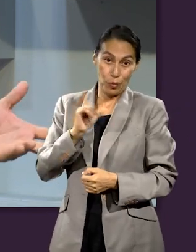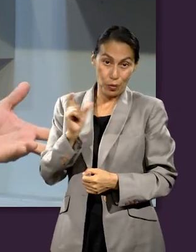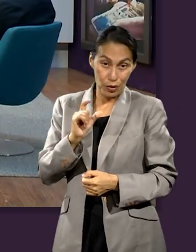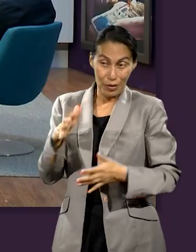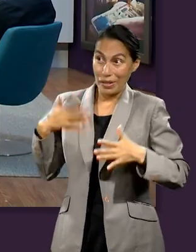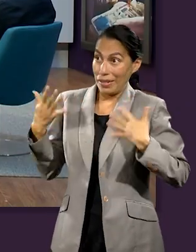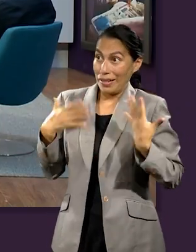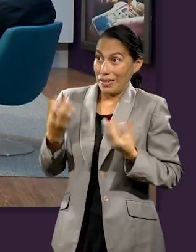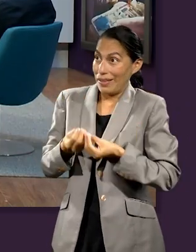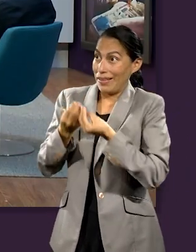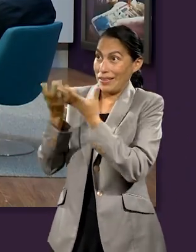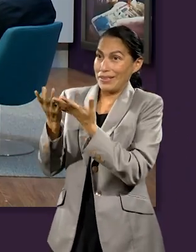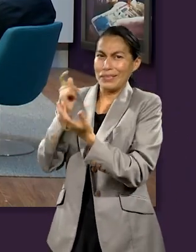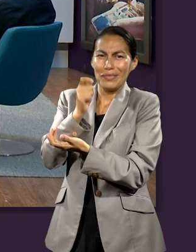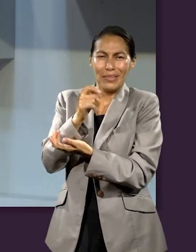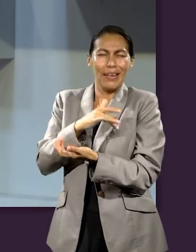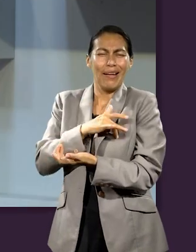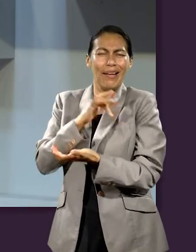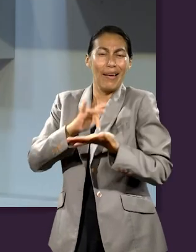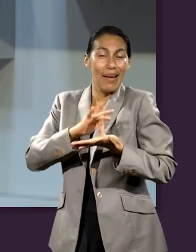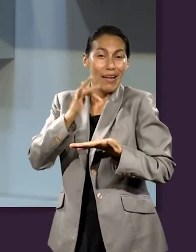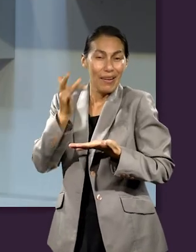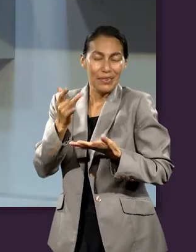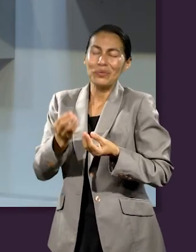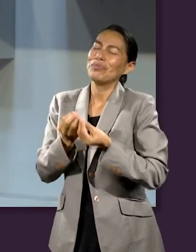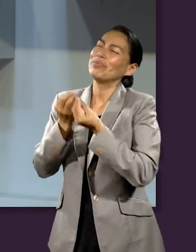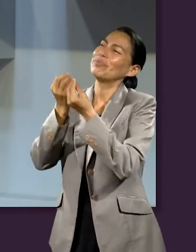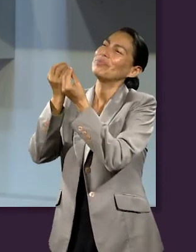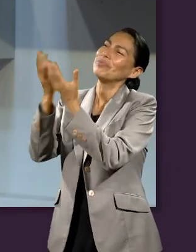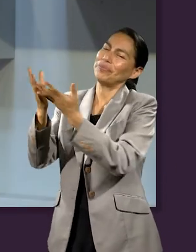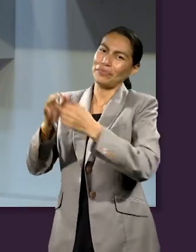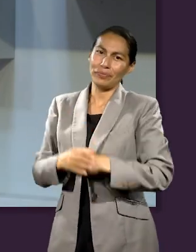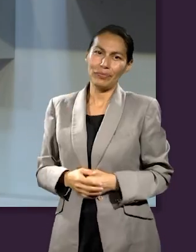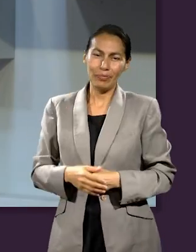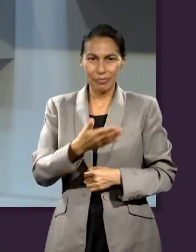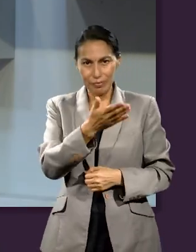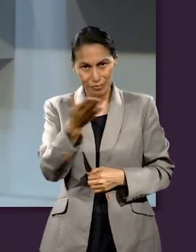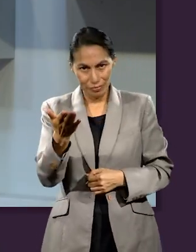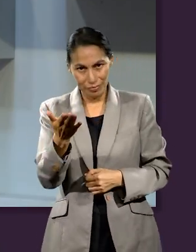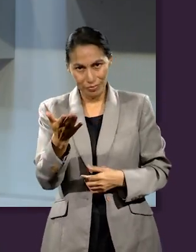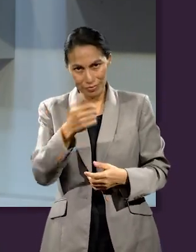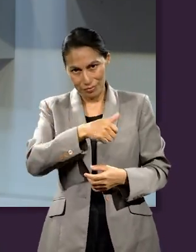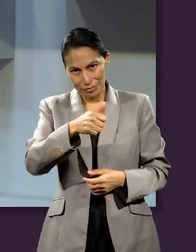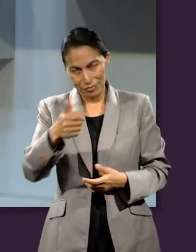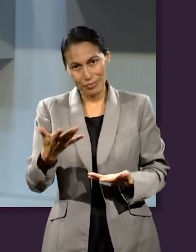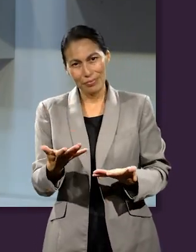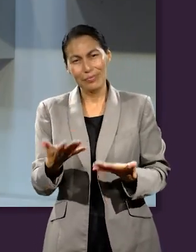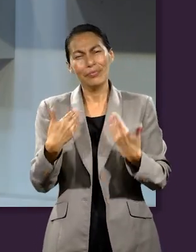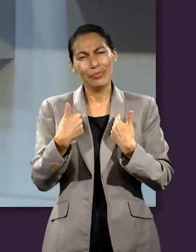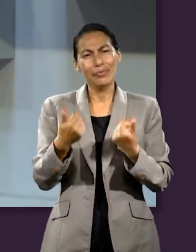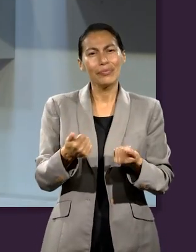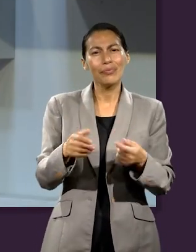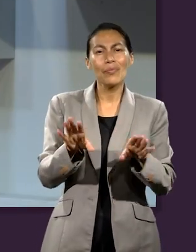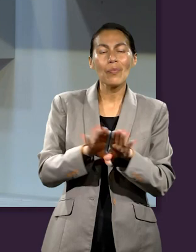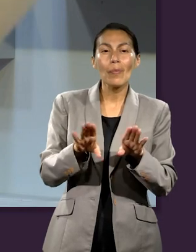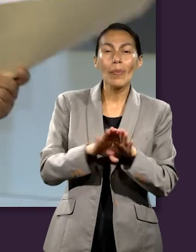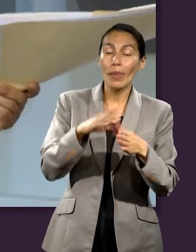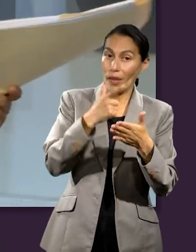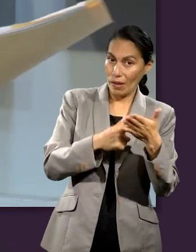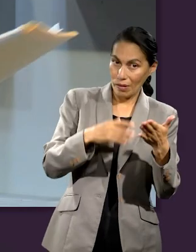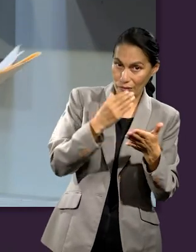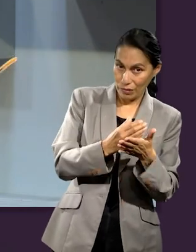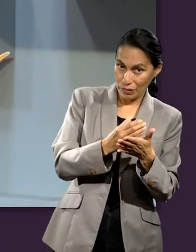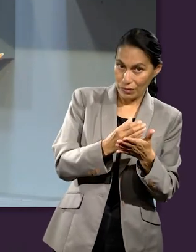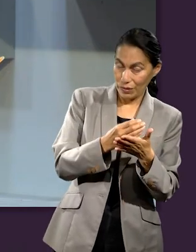si ustedes están de acuerdo, y nuestros amigos que nos siguen también, tratar de dejar claro que la lección de esta semana nos abre el